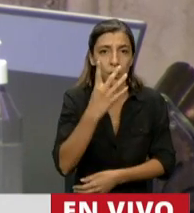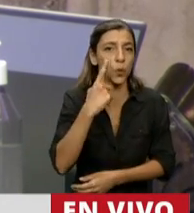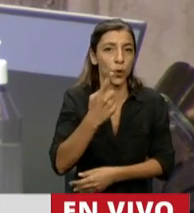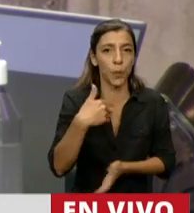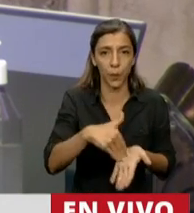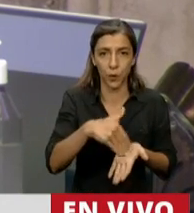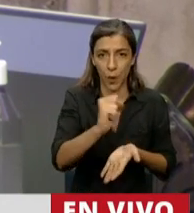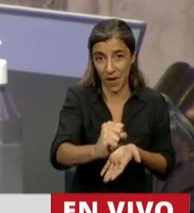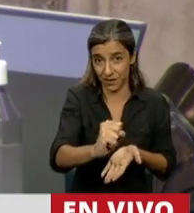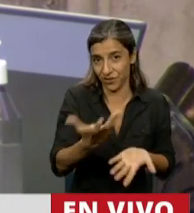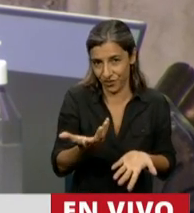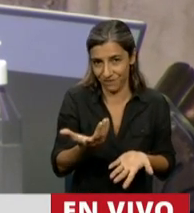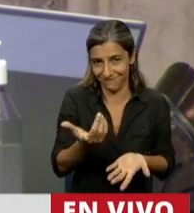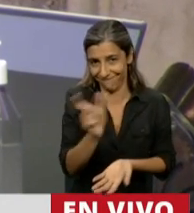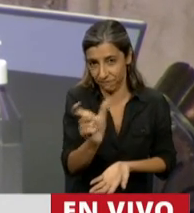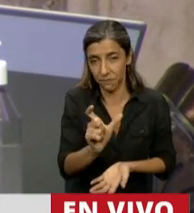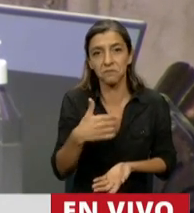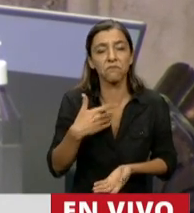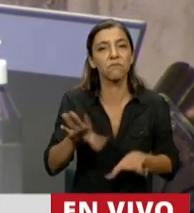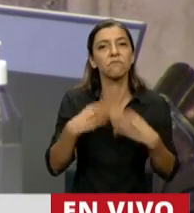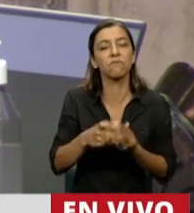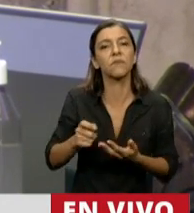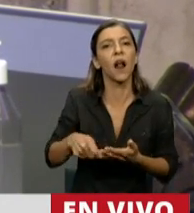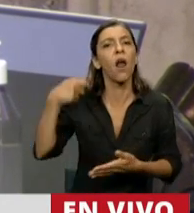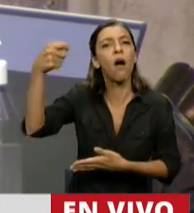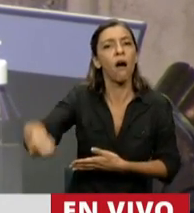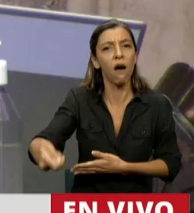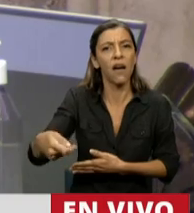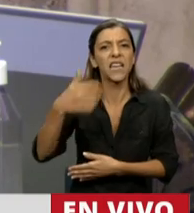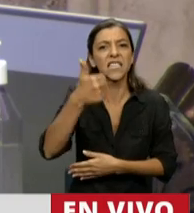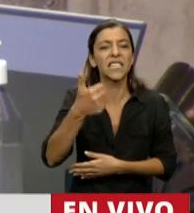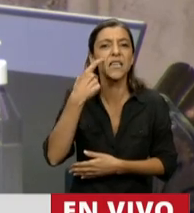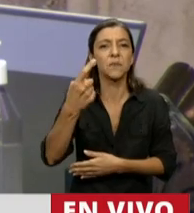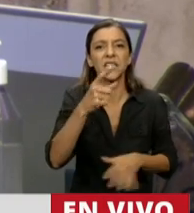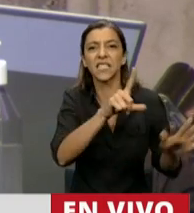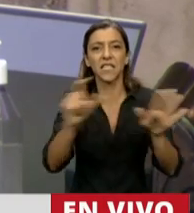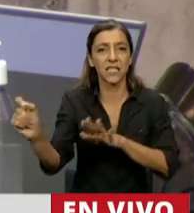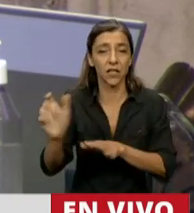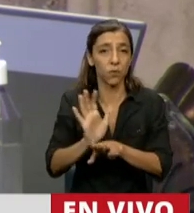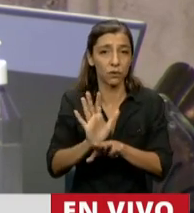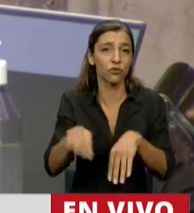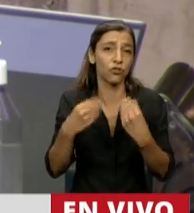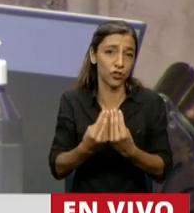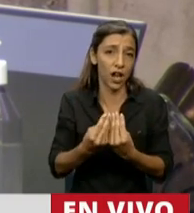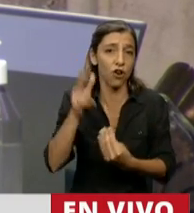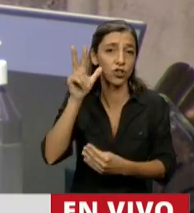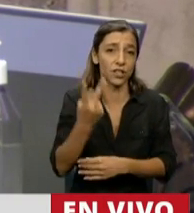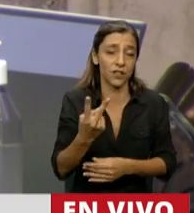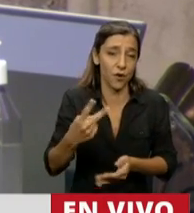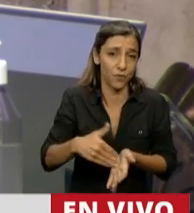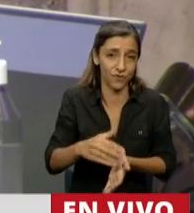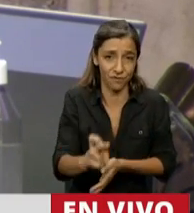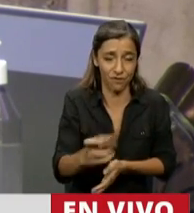de pesos. Y le van a devolver 6.700, que son 82 millones de dólares nada más. Así que, Presidente, le